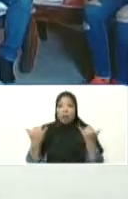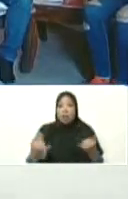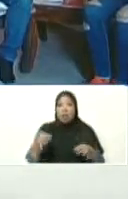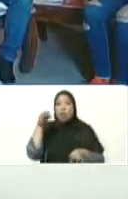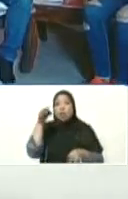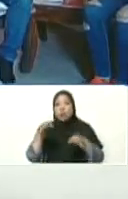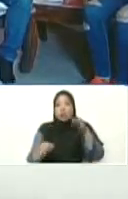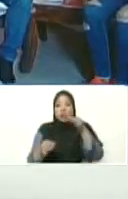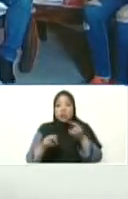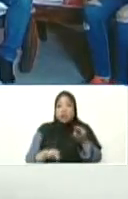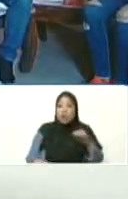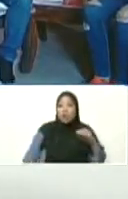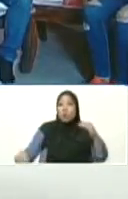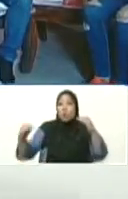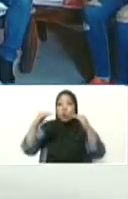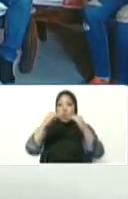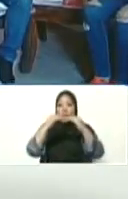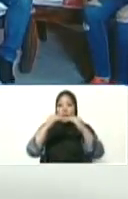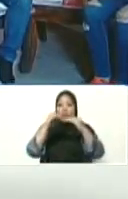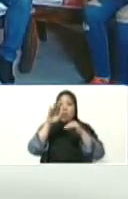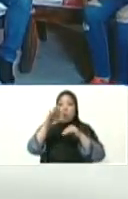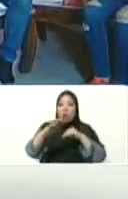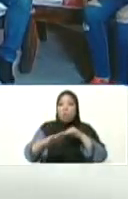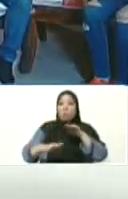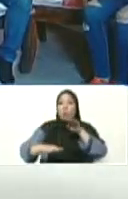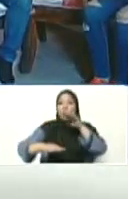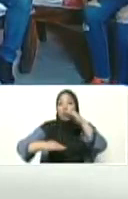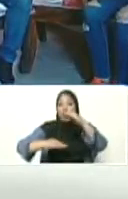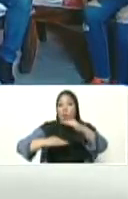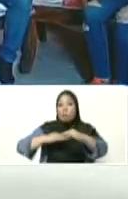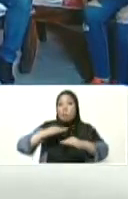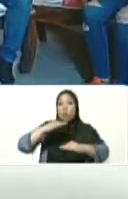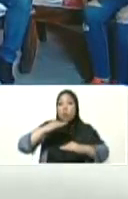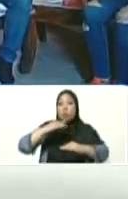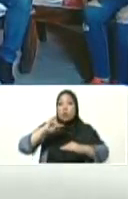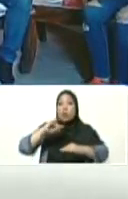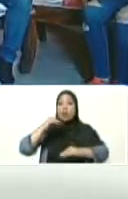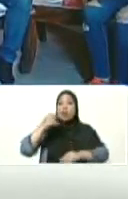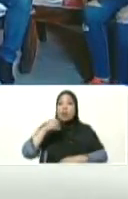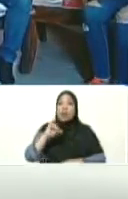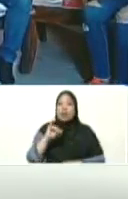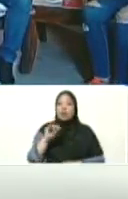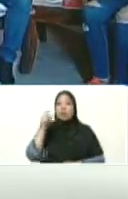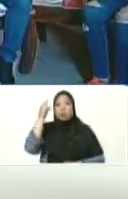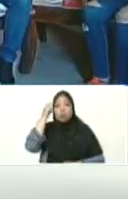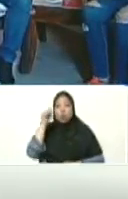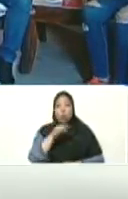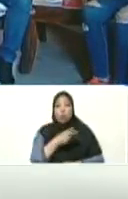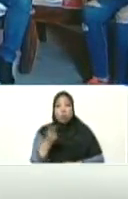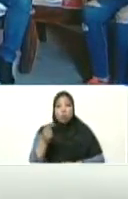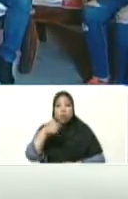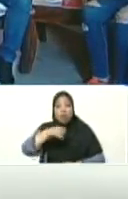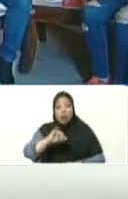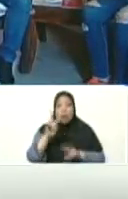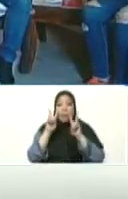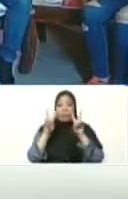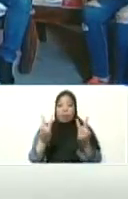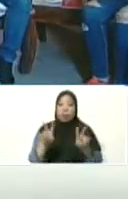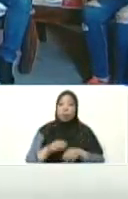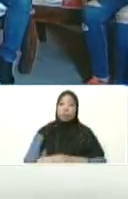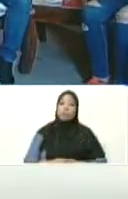igualdad el paso a paso el día me tocará porque a usted que me está viendo